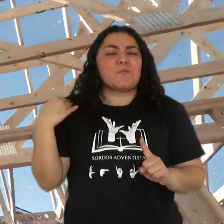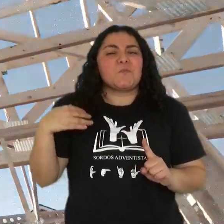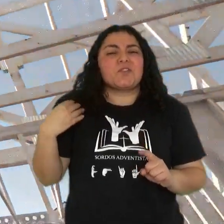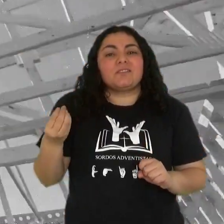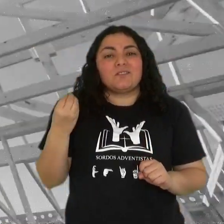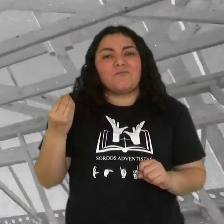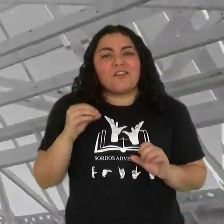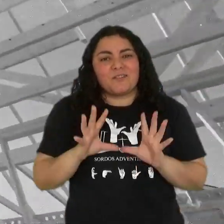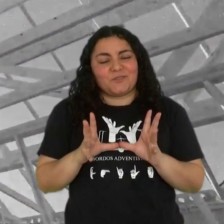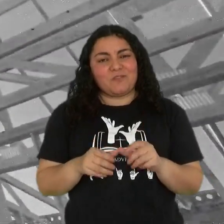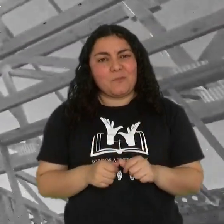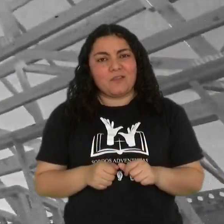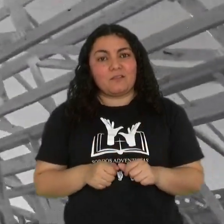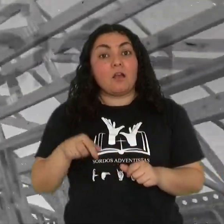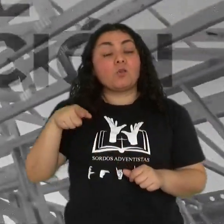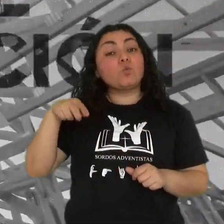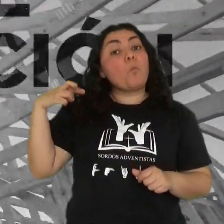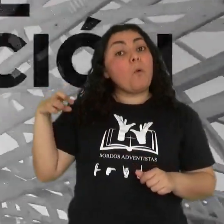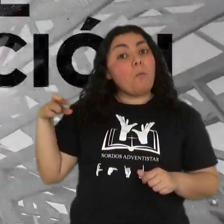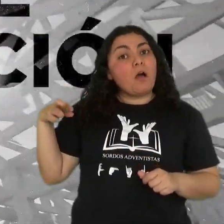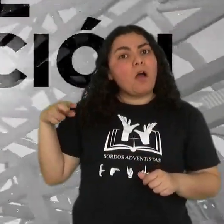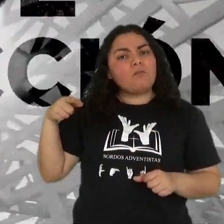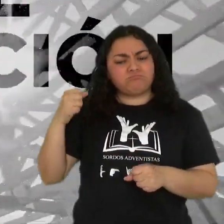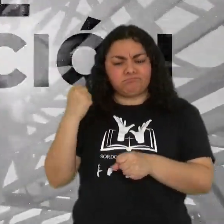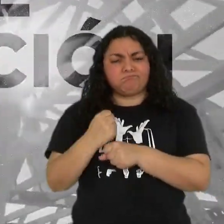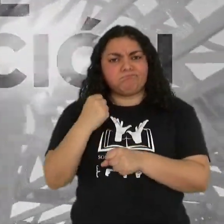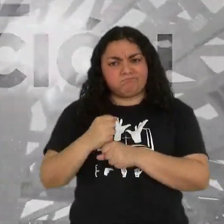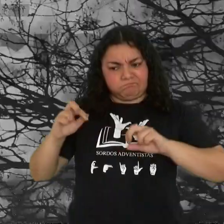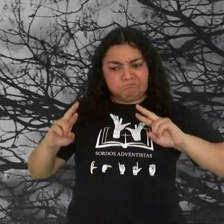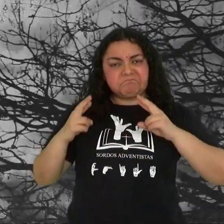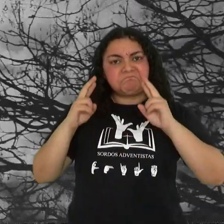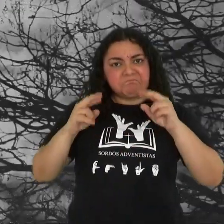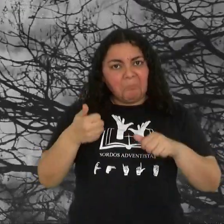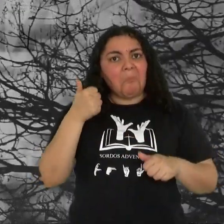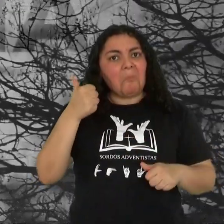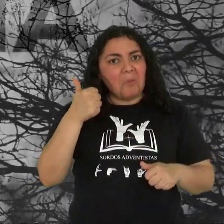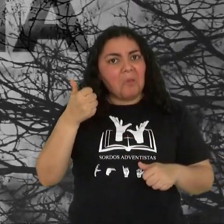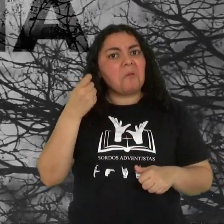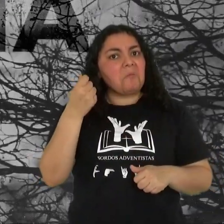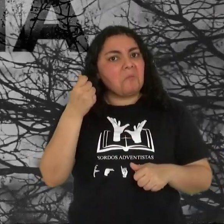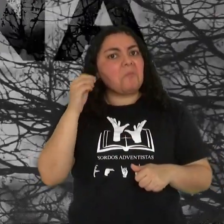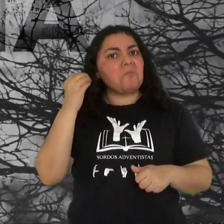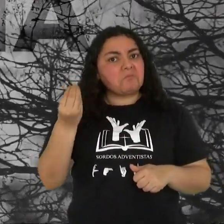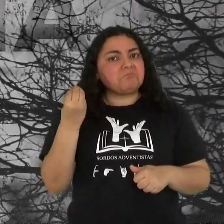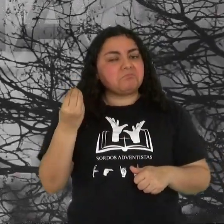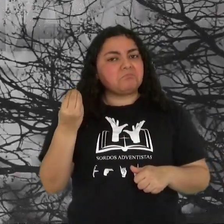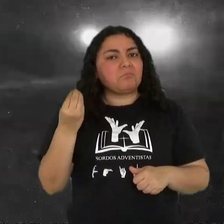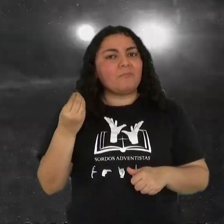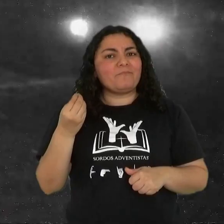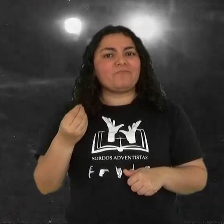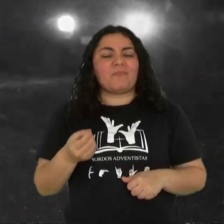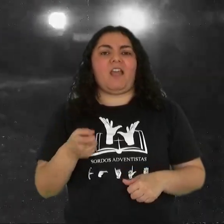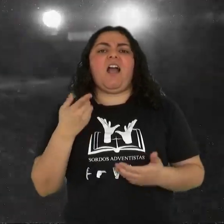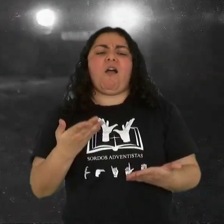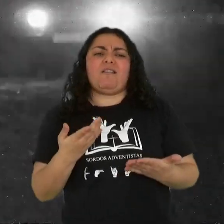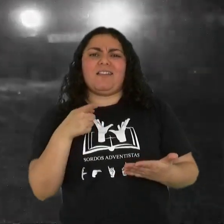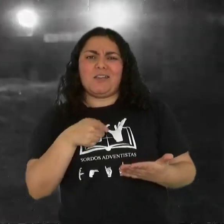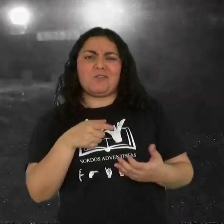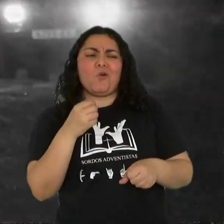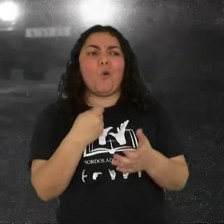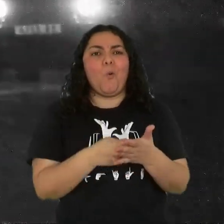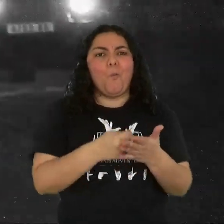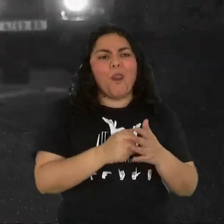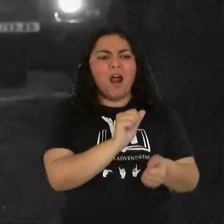A pesar de que su padre era un trabajador próspero en el área de construcción, durante la era comunista rumana, la familia nunca tuvo un automóvil